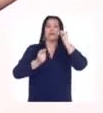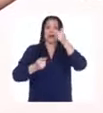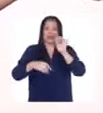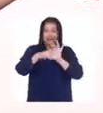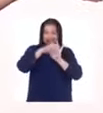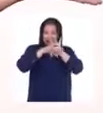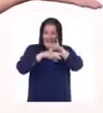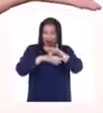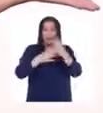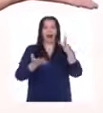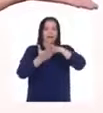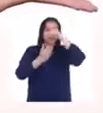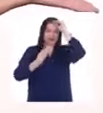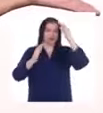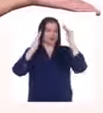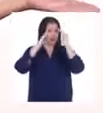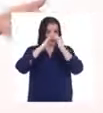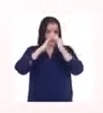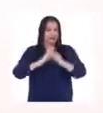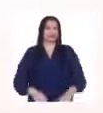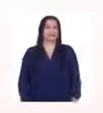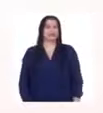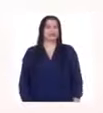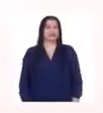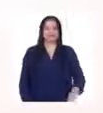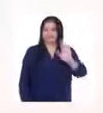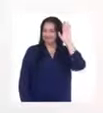temprano en Aprendo en Casa